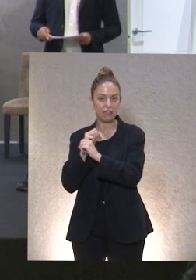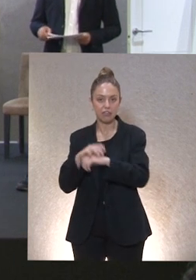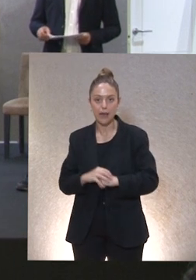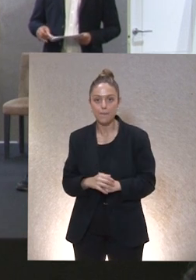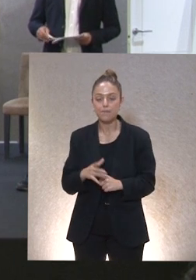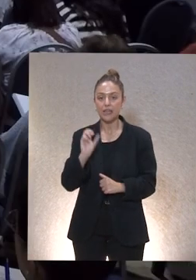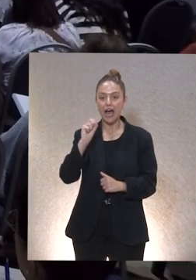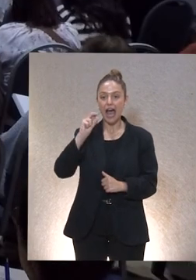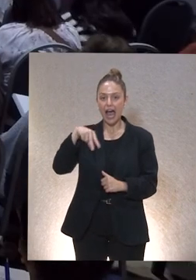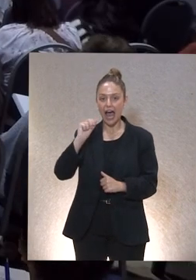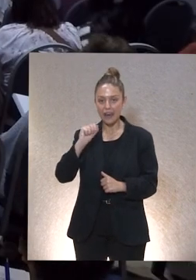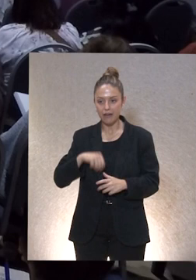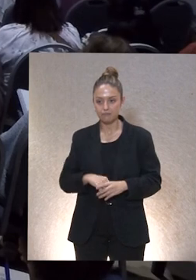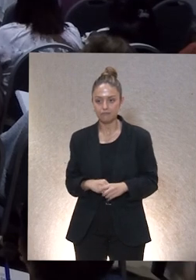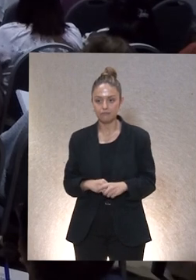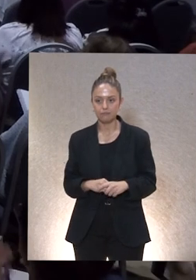Carratala.